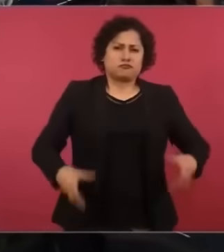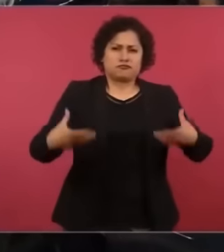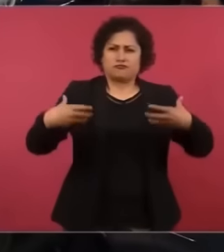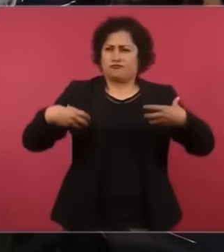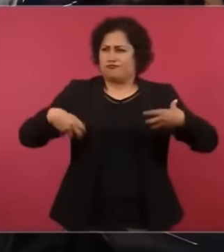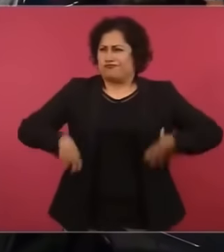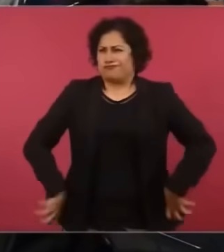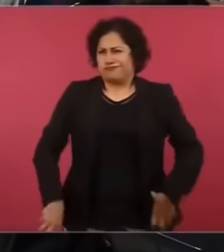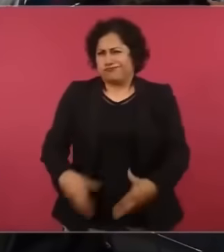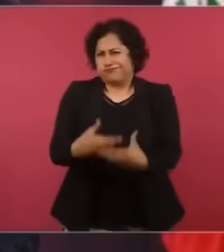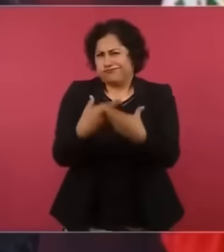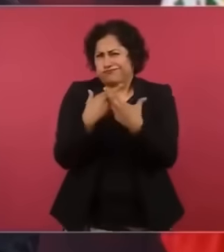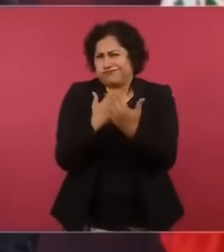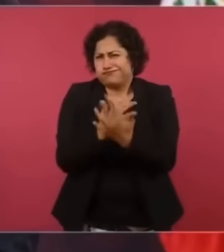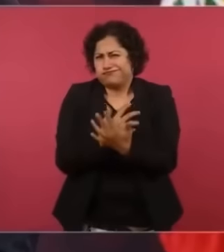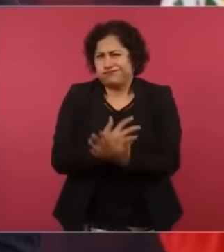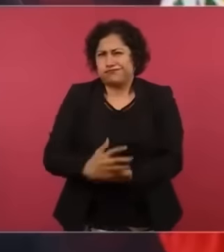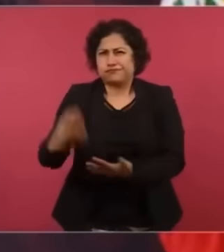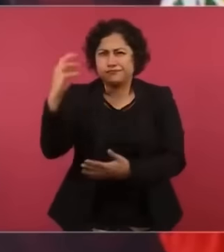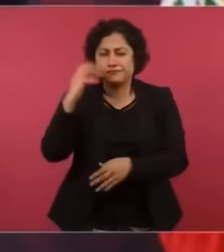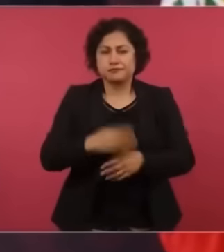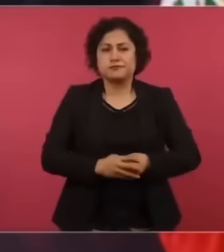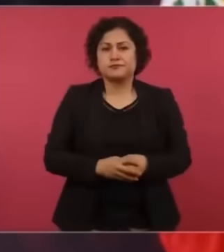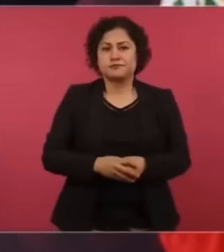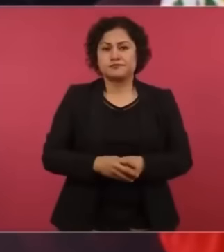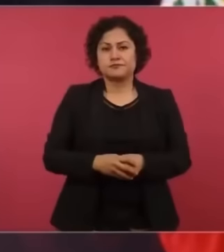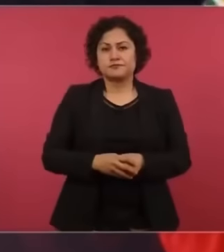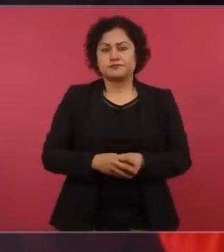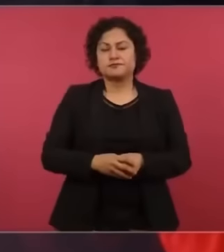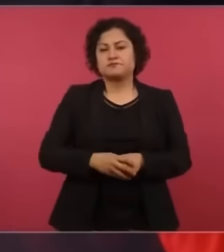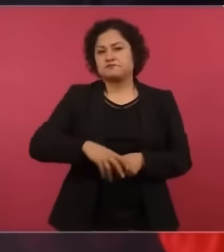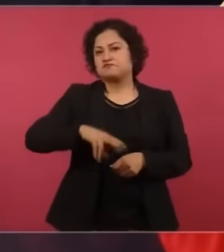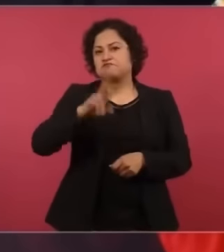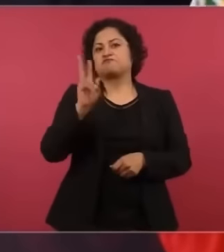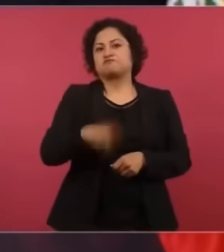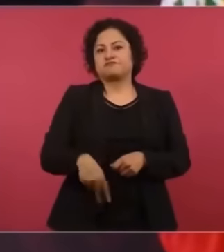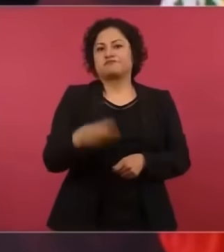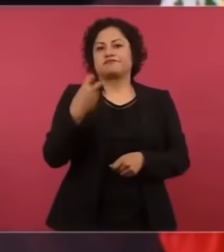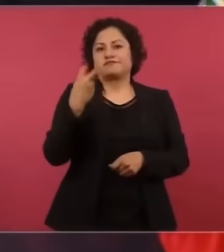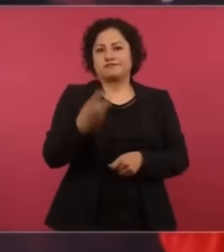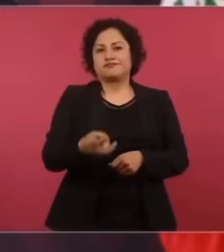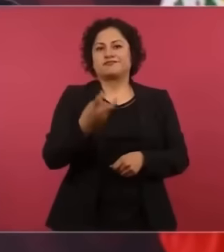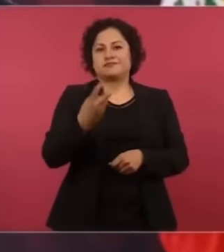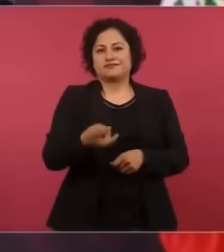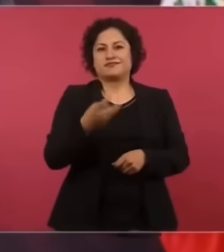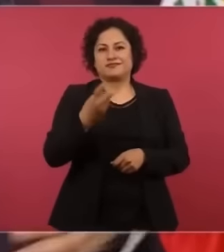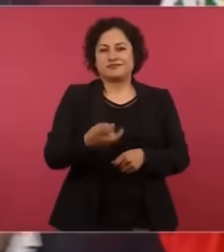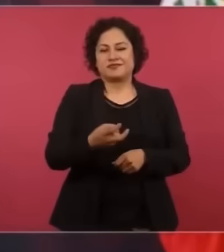de más bandidaje oficial